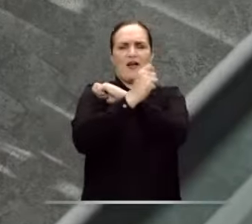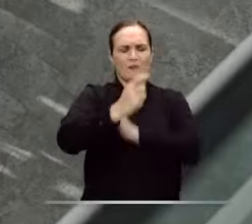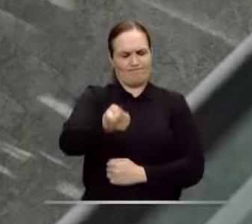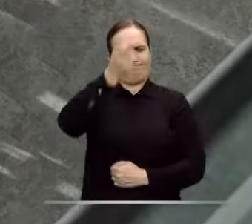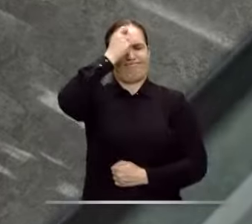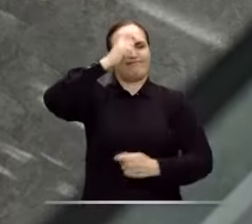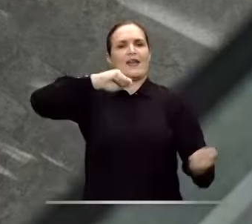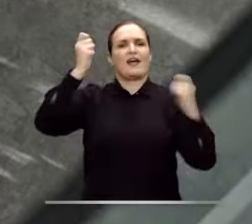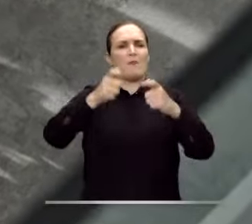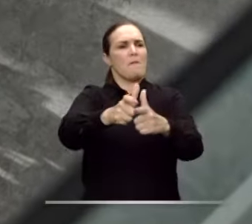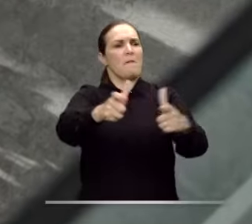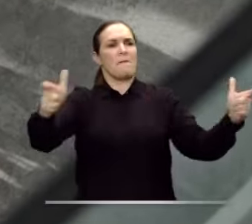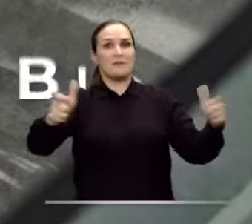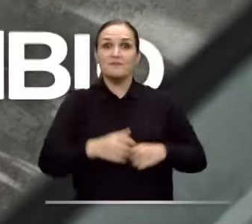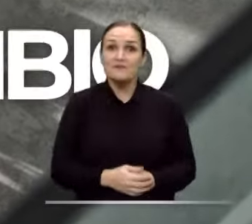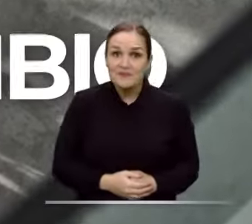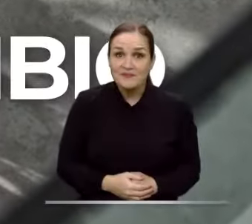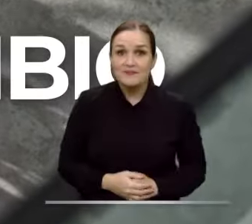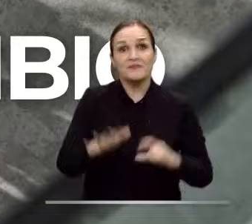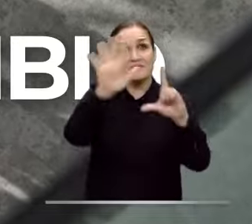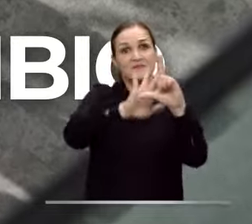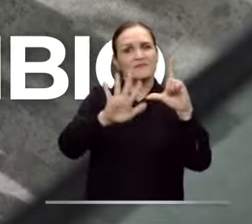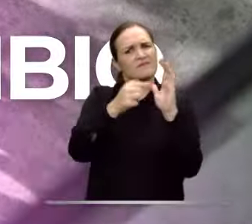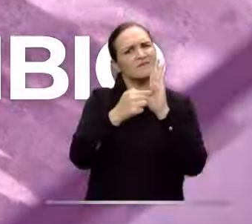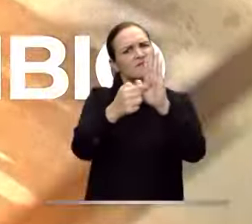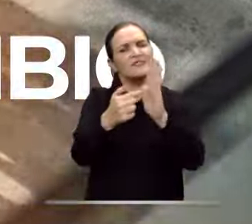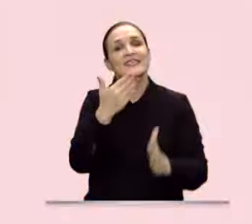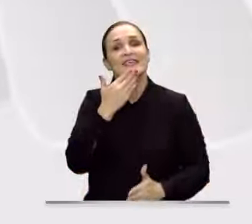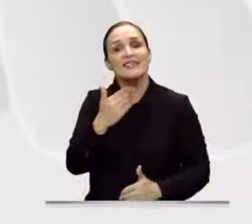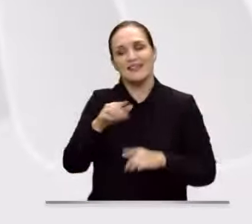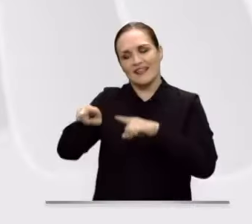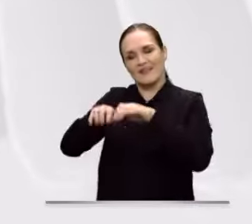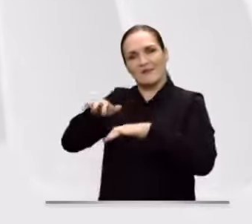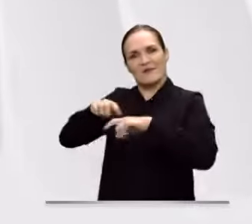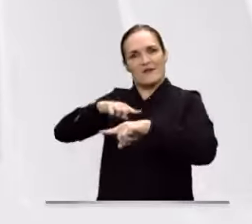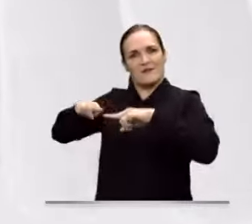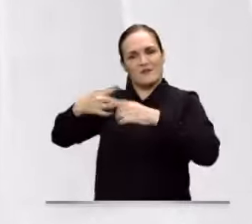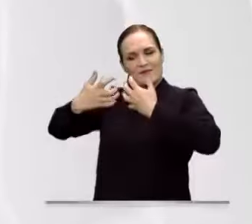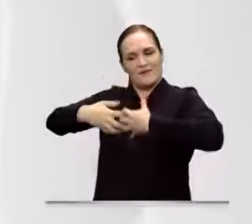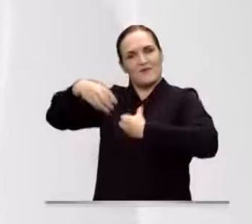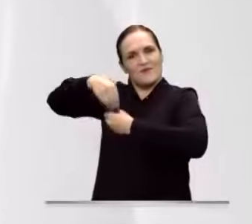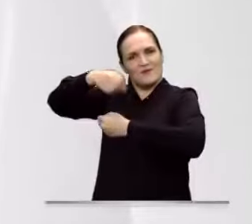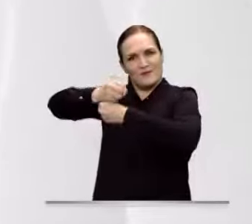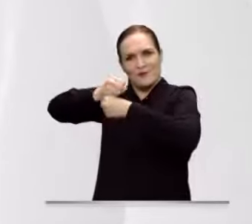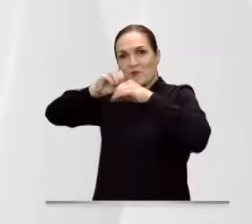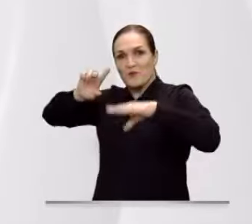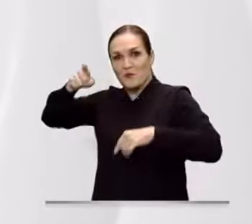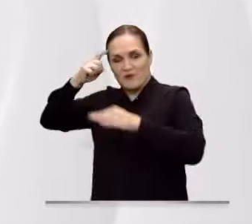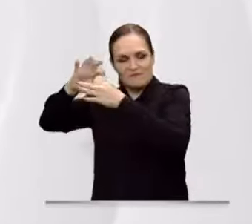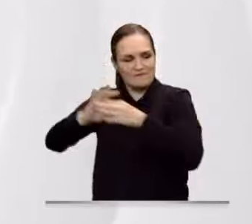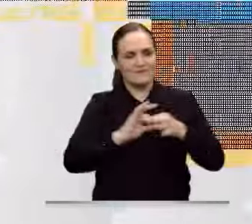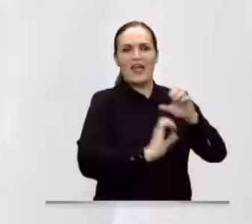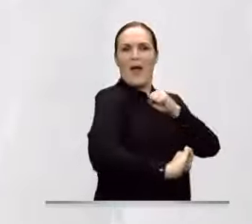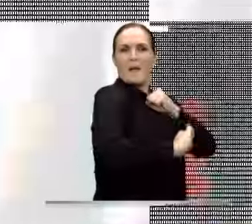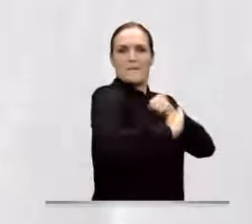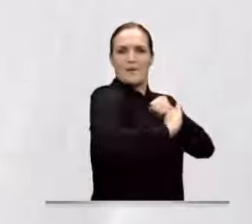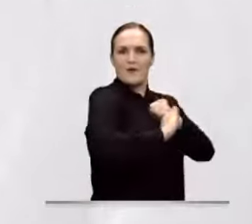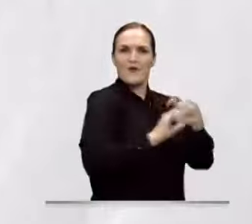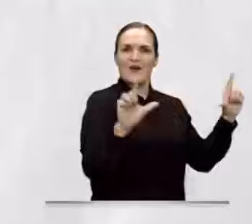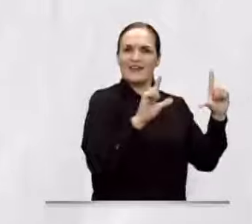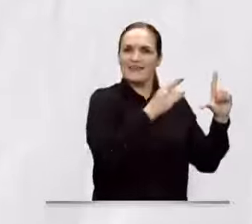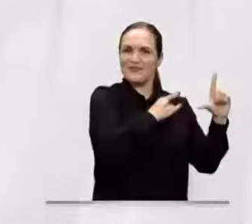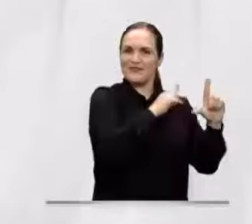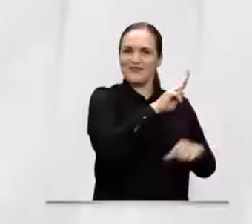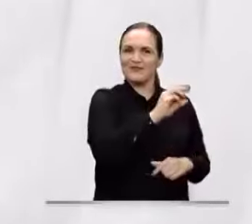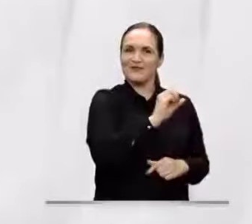entidades. Este es nuestro compromiso del Gobierno del Cambio. Esta cápsula se realizó gracias al Departamento Administrativo de la Función Pública y